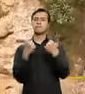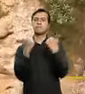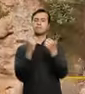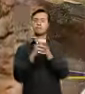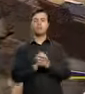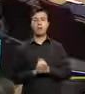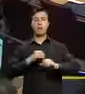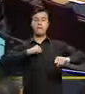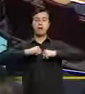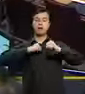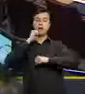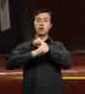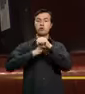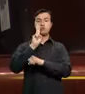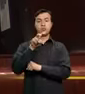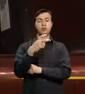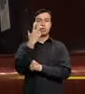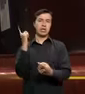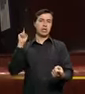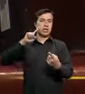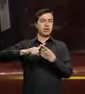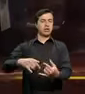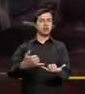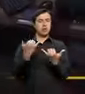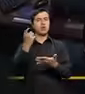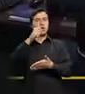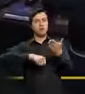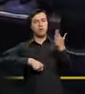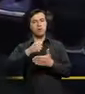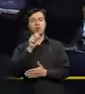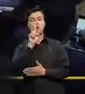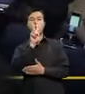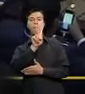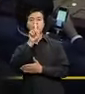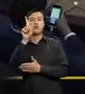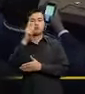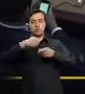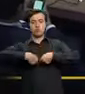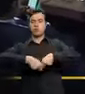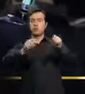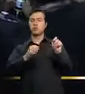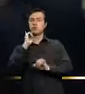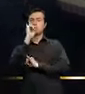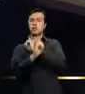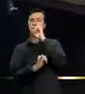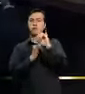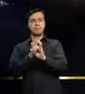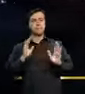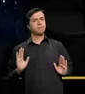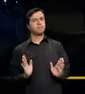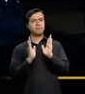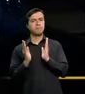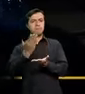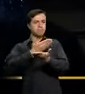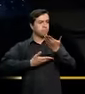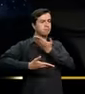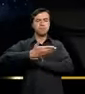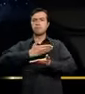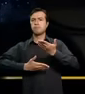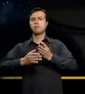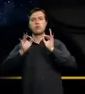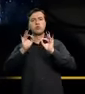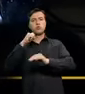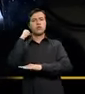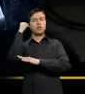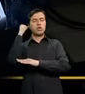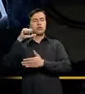causa. Desde mayo de 2013 hasta la actualidad se han aprobado 21 convenios internacionales que promueven la cooperación y el pleno